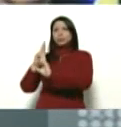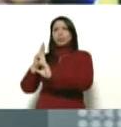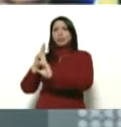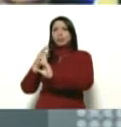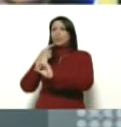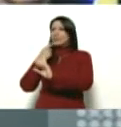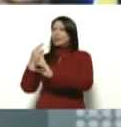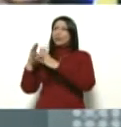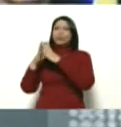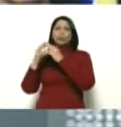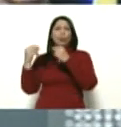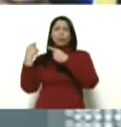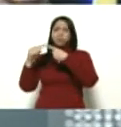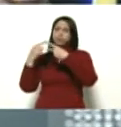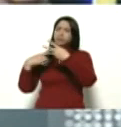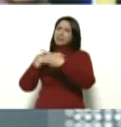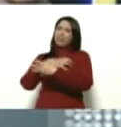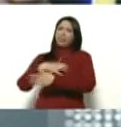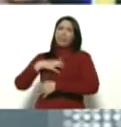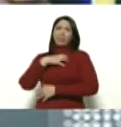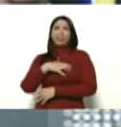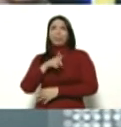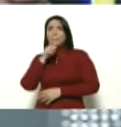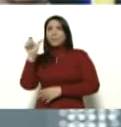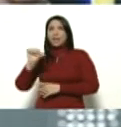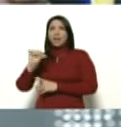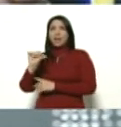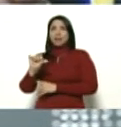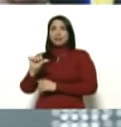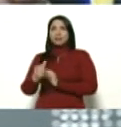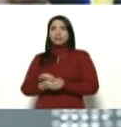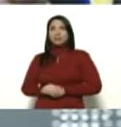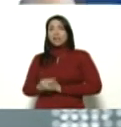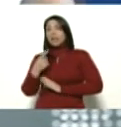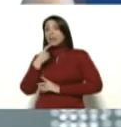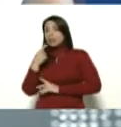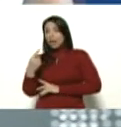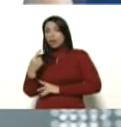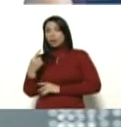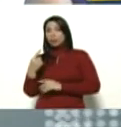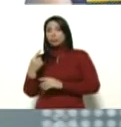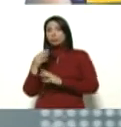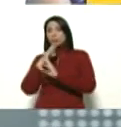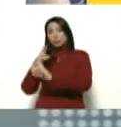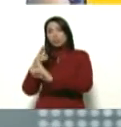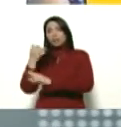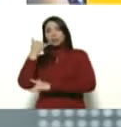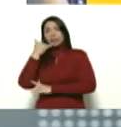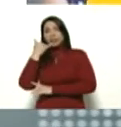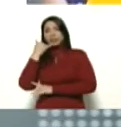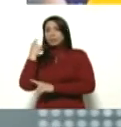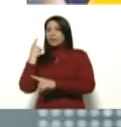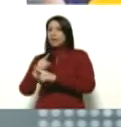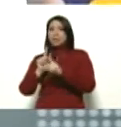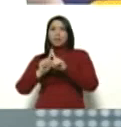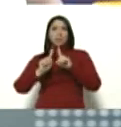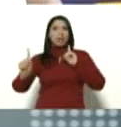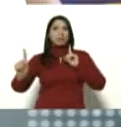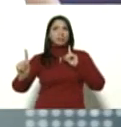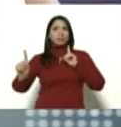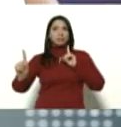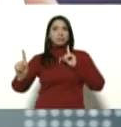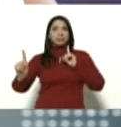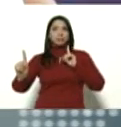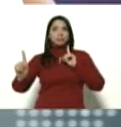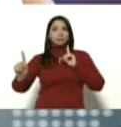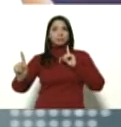dijo todos los síntomas y le manifestaron por teléfono que debería aislarse. Lo